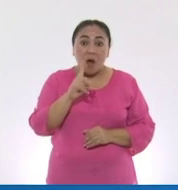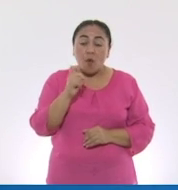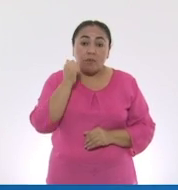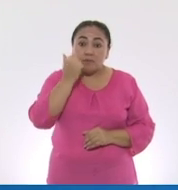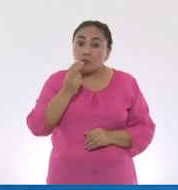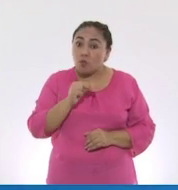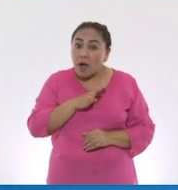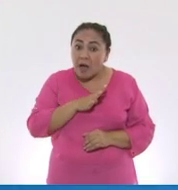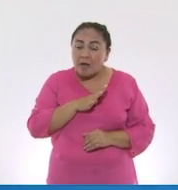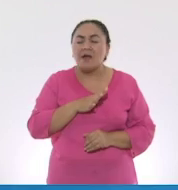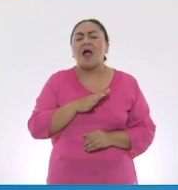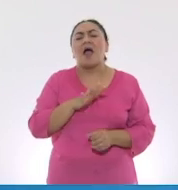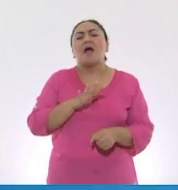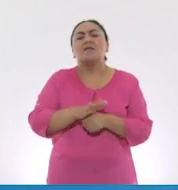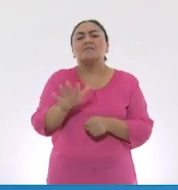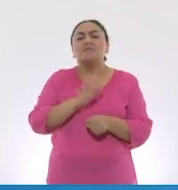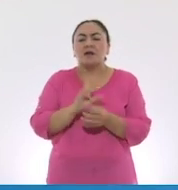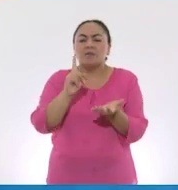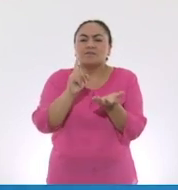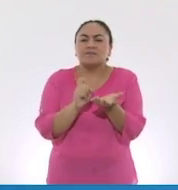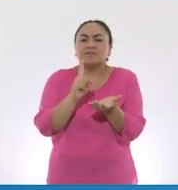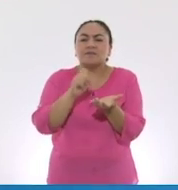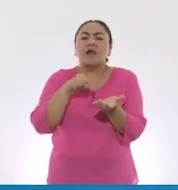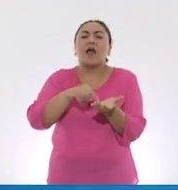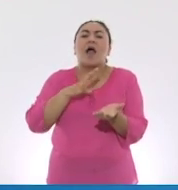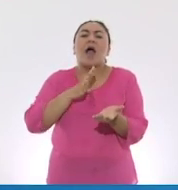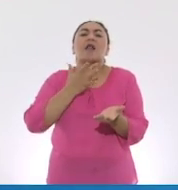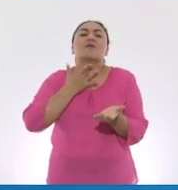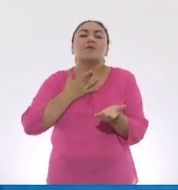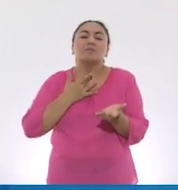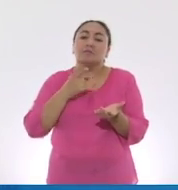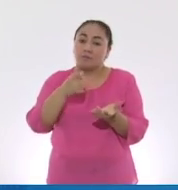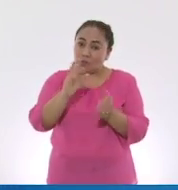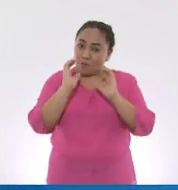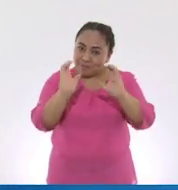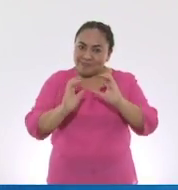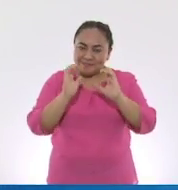jabón, usa desinfectantes a base de alcohol. ¡Cuídate!